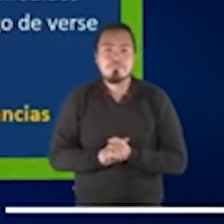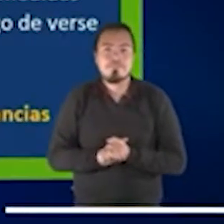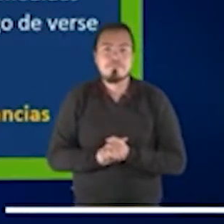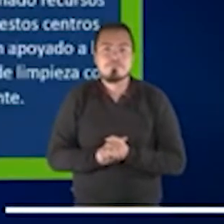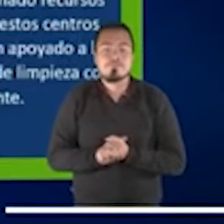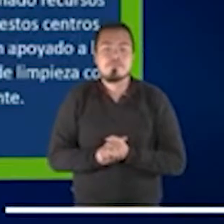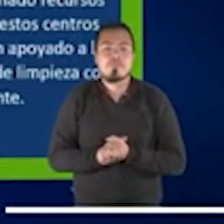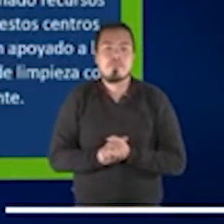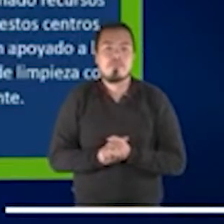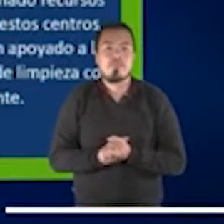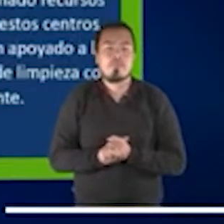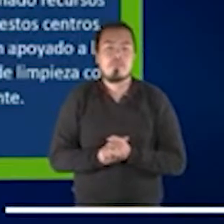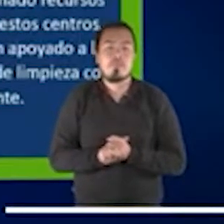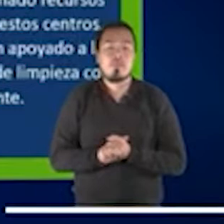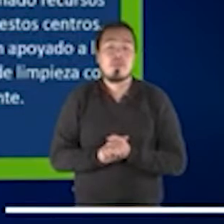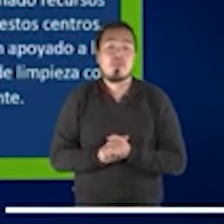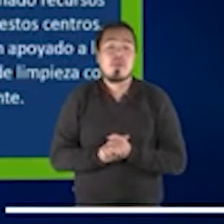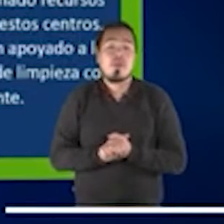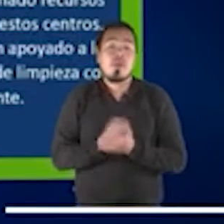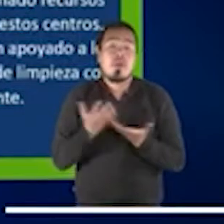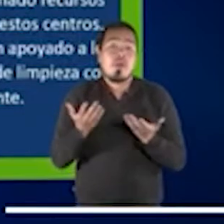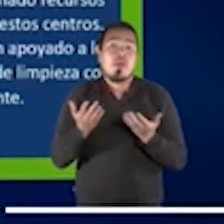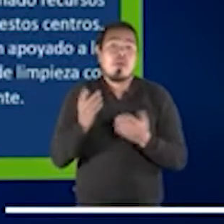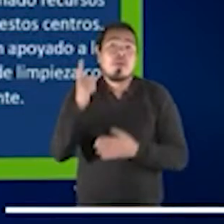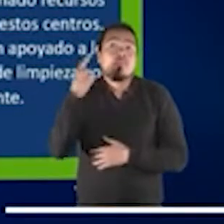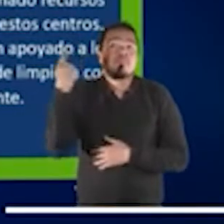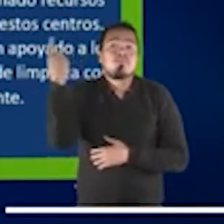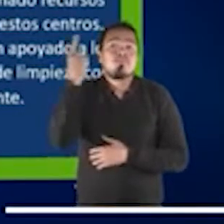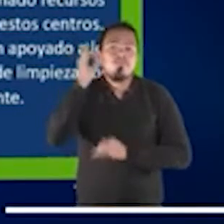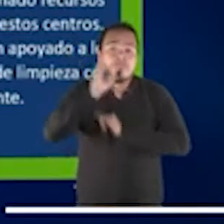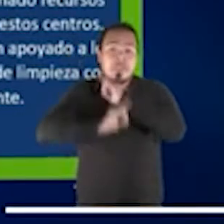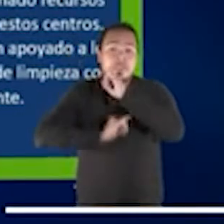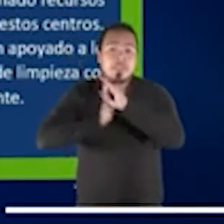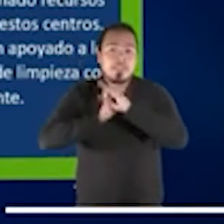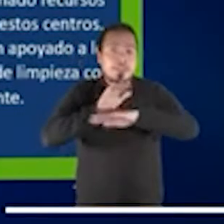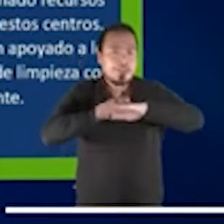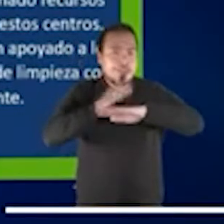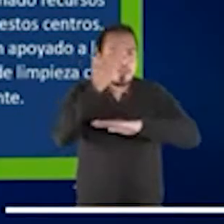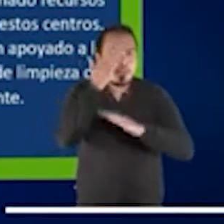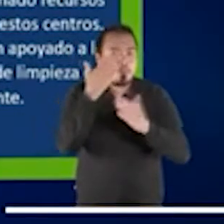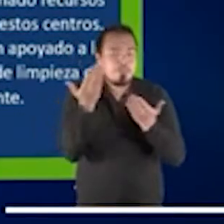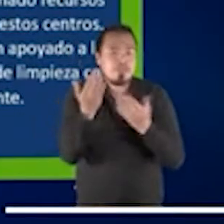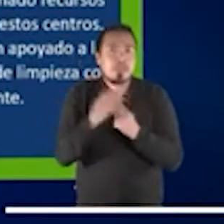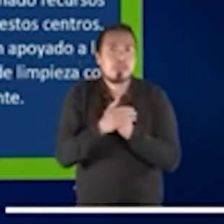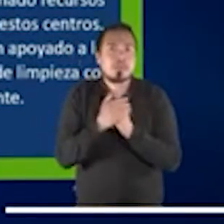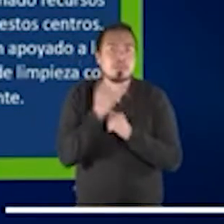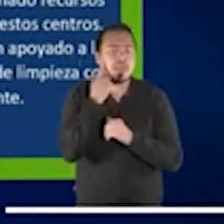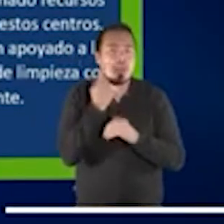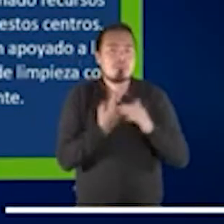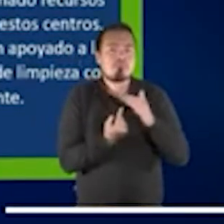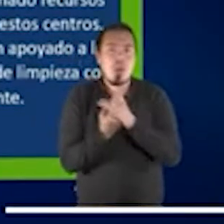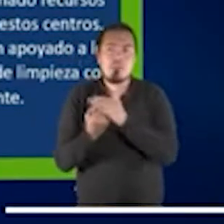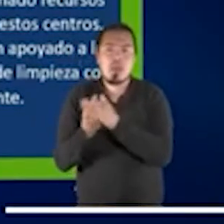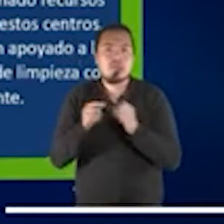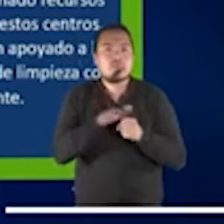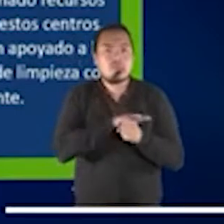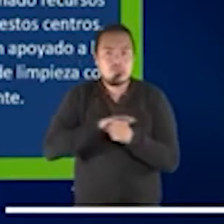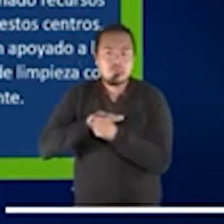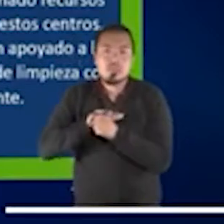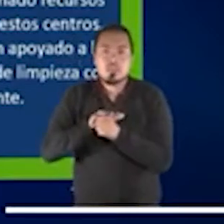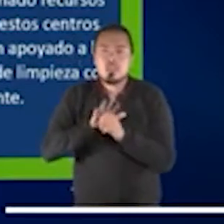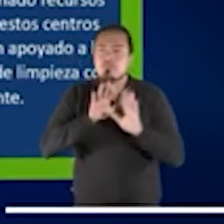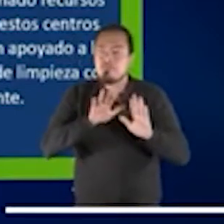A nivel internacional y en otras ocasiones me gustaría también